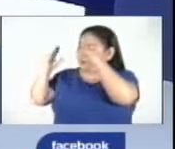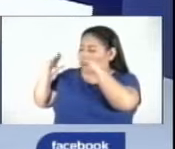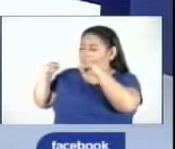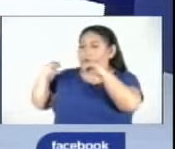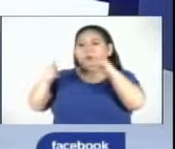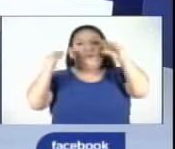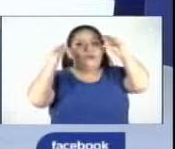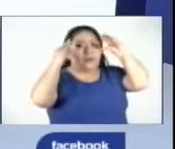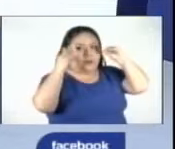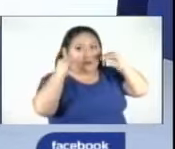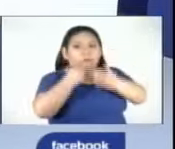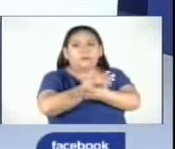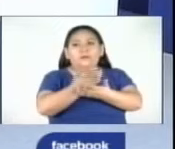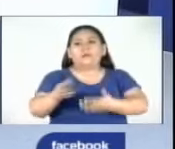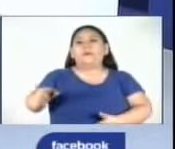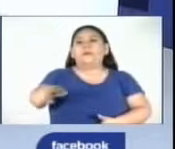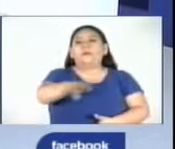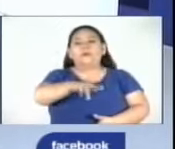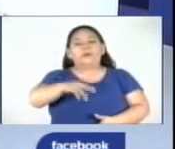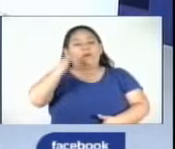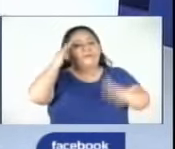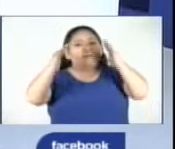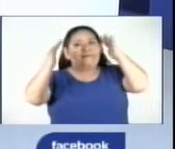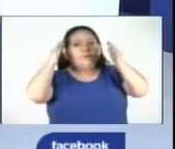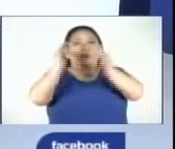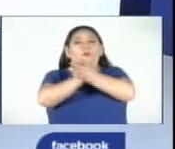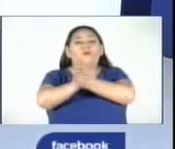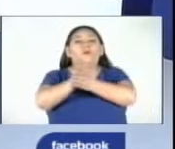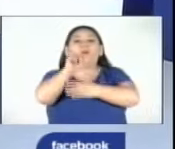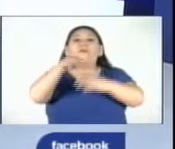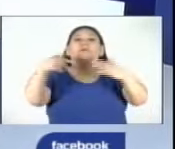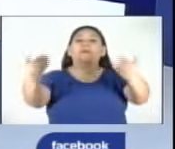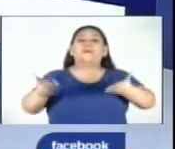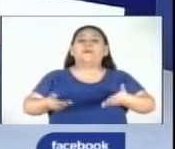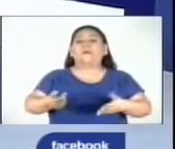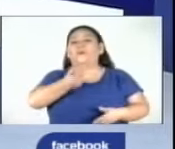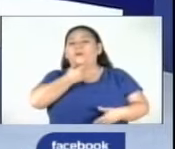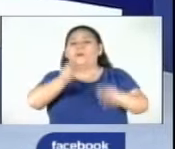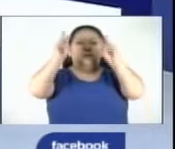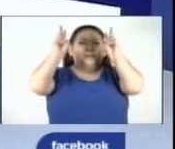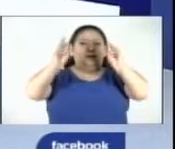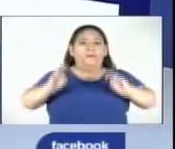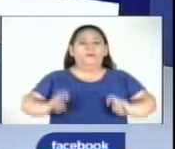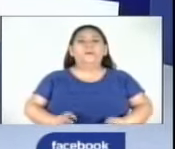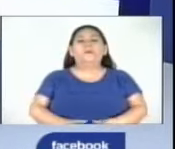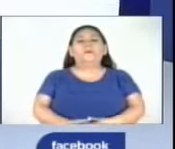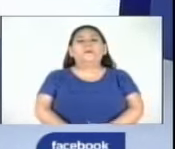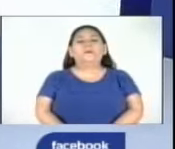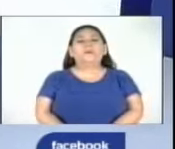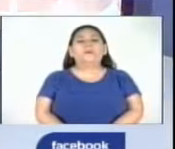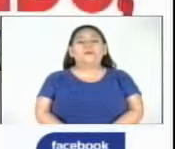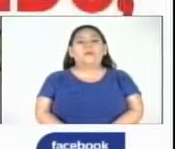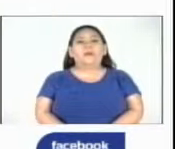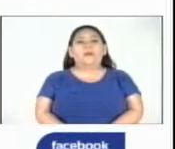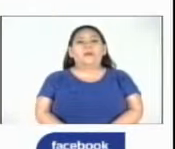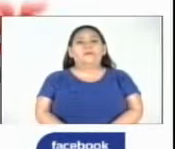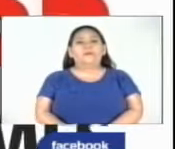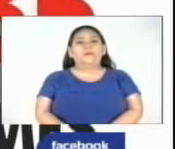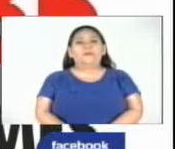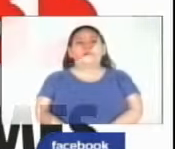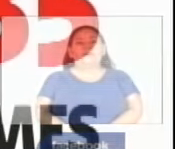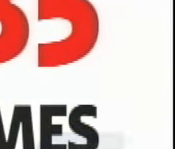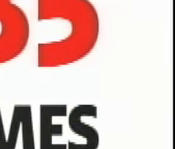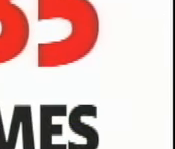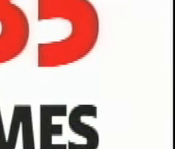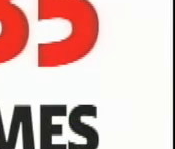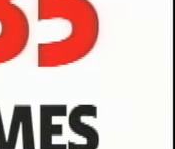noches. Buenas noches, Graciela. Buenas noches, amigos televidentes. Qué gusto que nos acompañen. Bienvenidos. Vamos a comenzar con nuestros titulares. Conecta tu mundo con